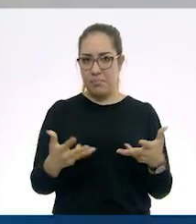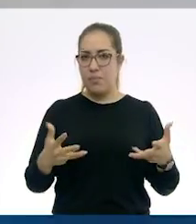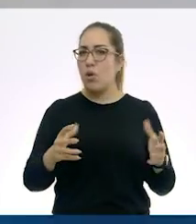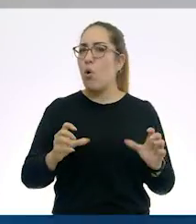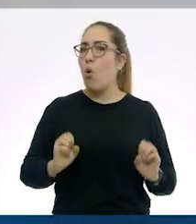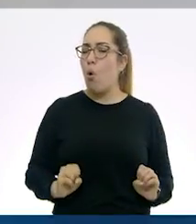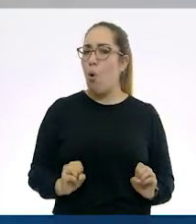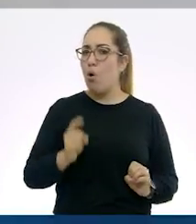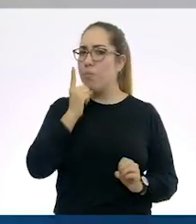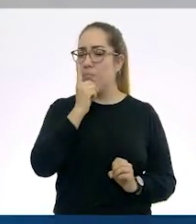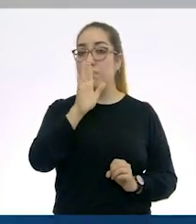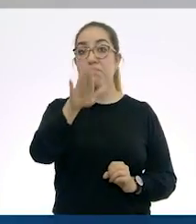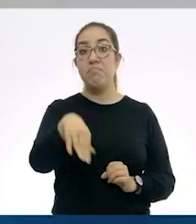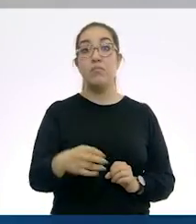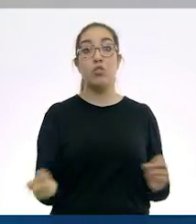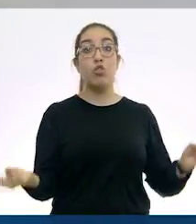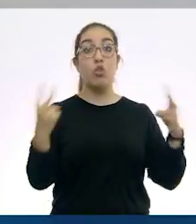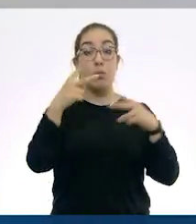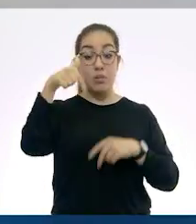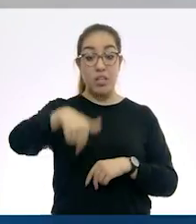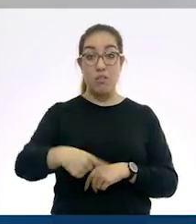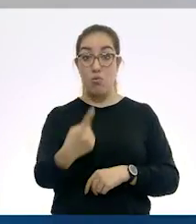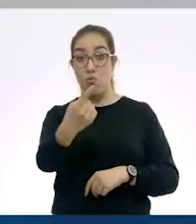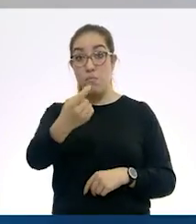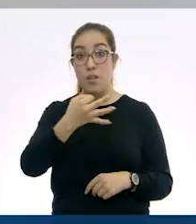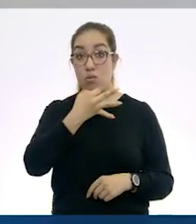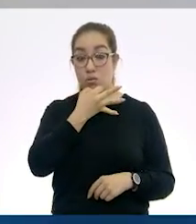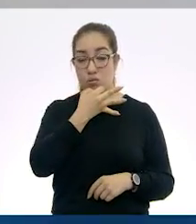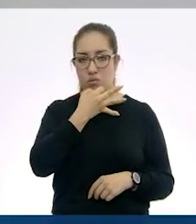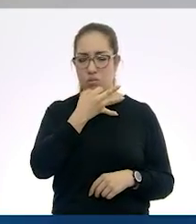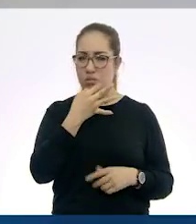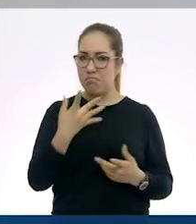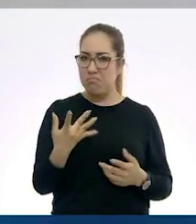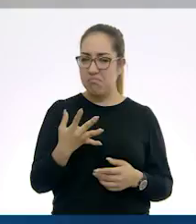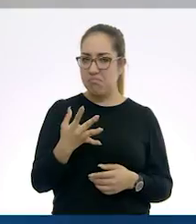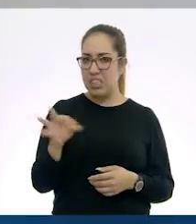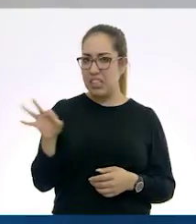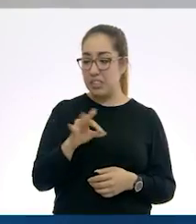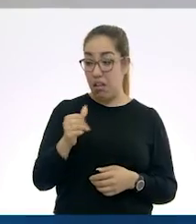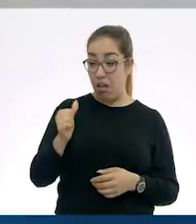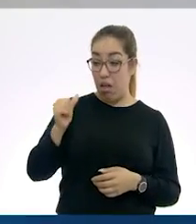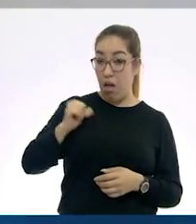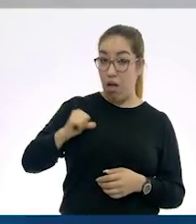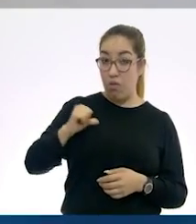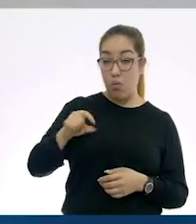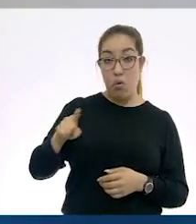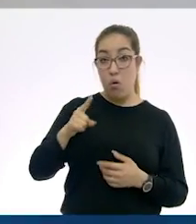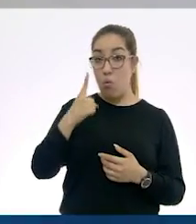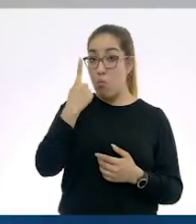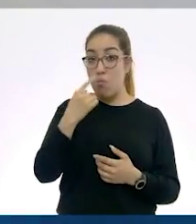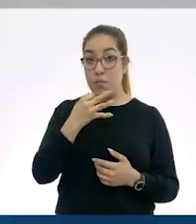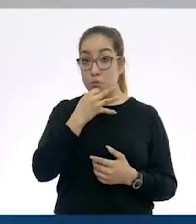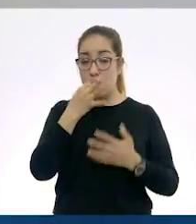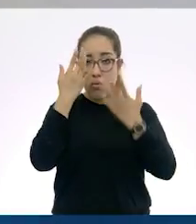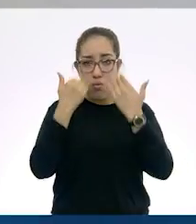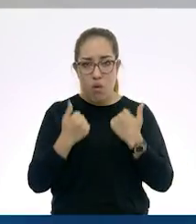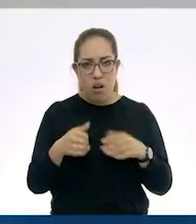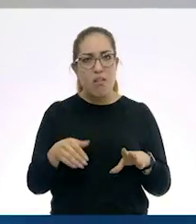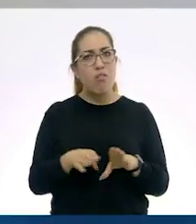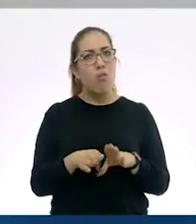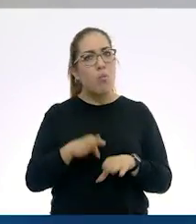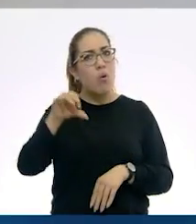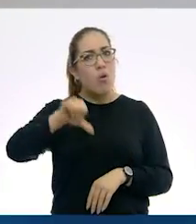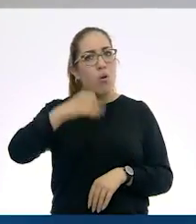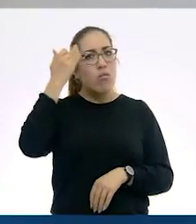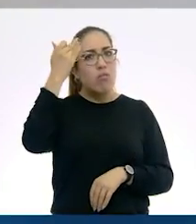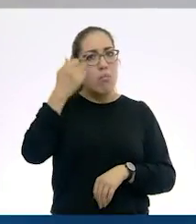dice, te veo aquí en un minuto. Si ellos no hubieran inventado el minuto, ¿cómo mediríamos el tiempo el día